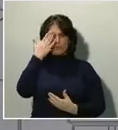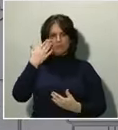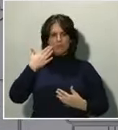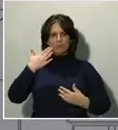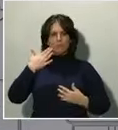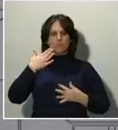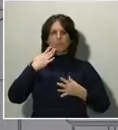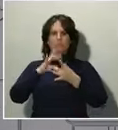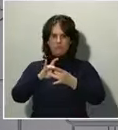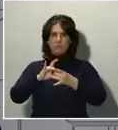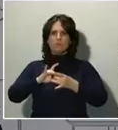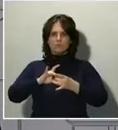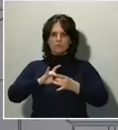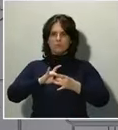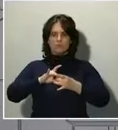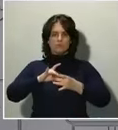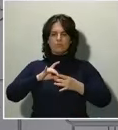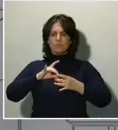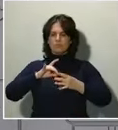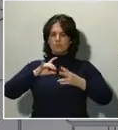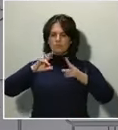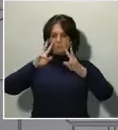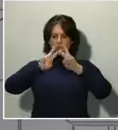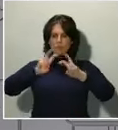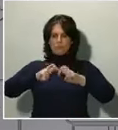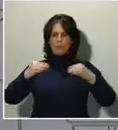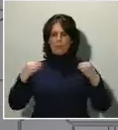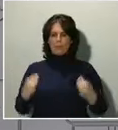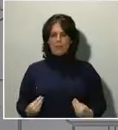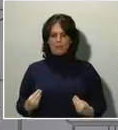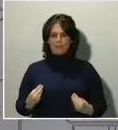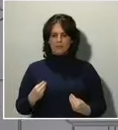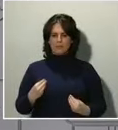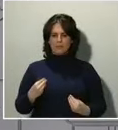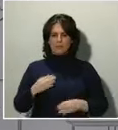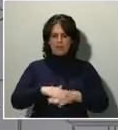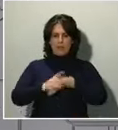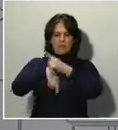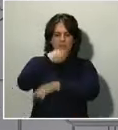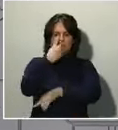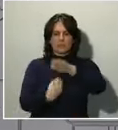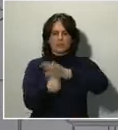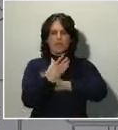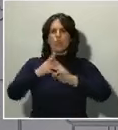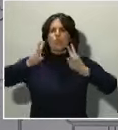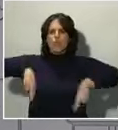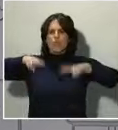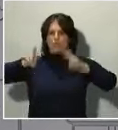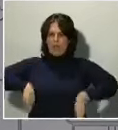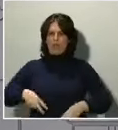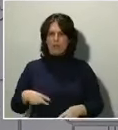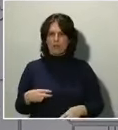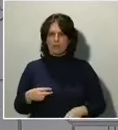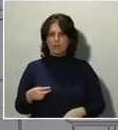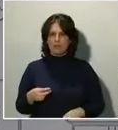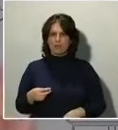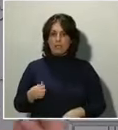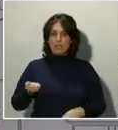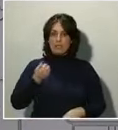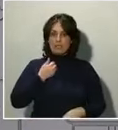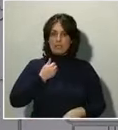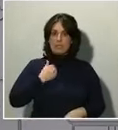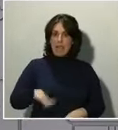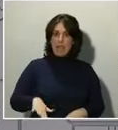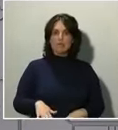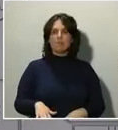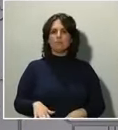y sacar las lecciones para que no vuelva a ocurrir. Esto nos deja ya una primera lección indiscutible que estamos viendo